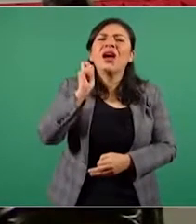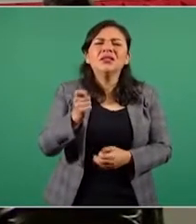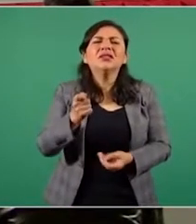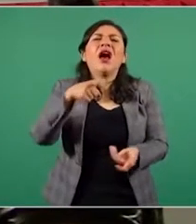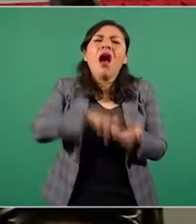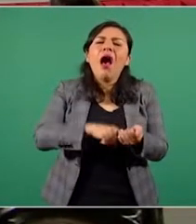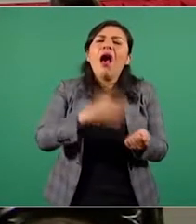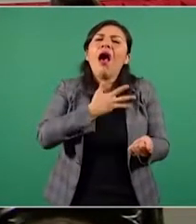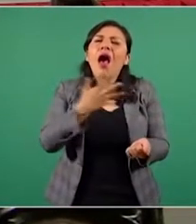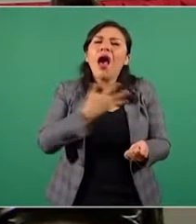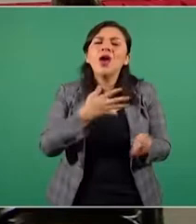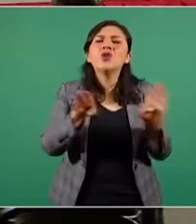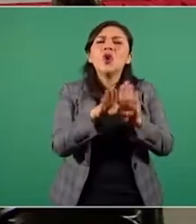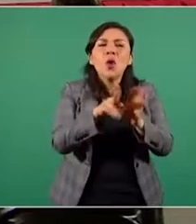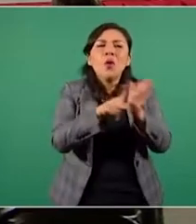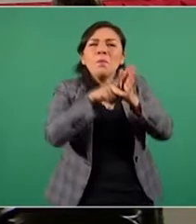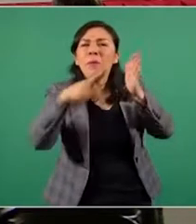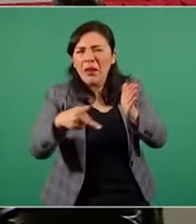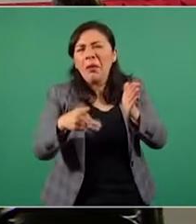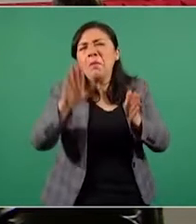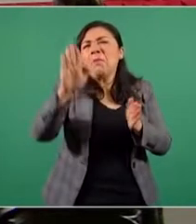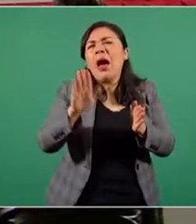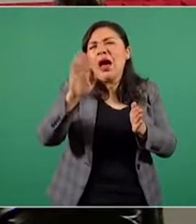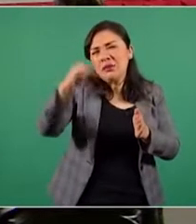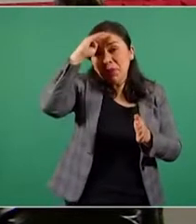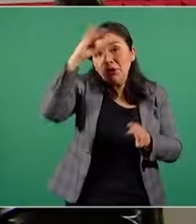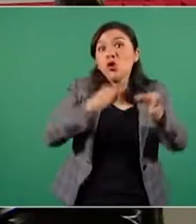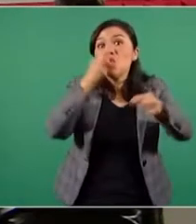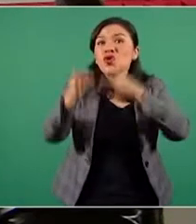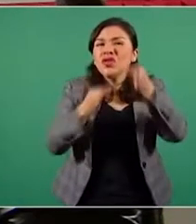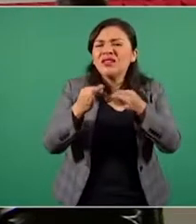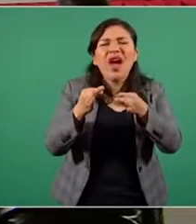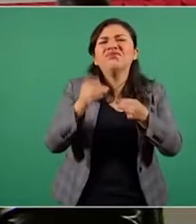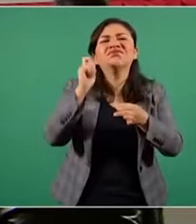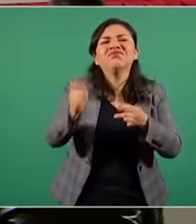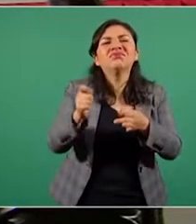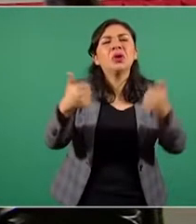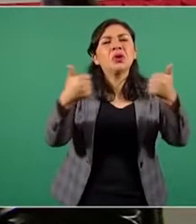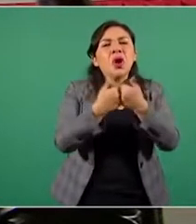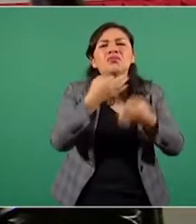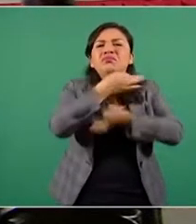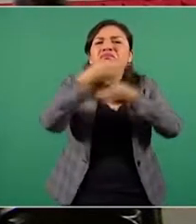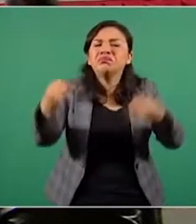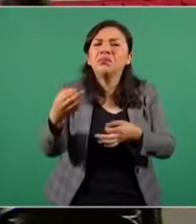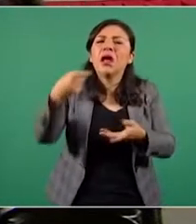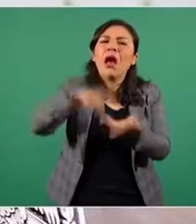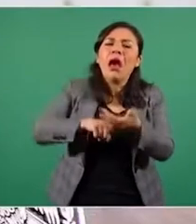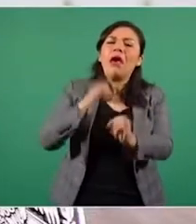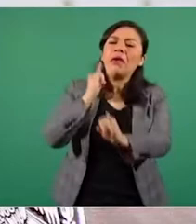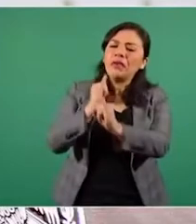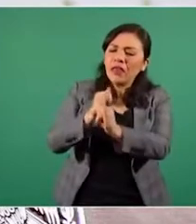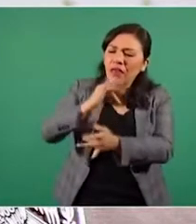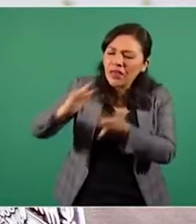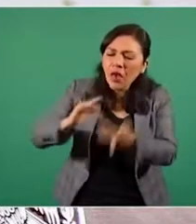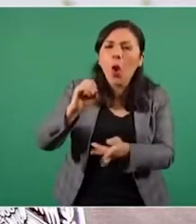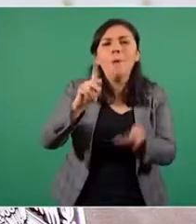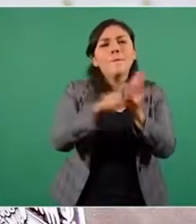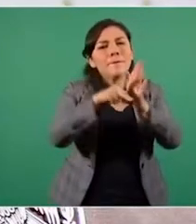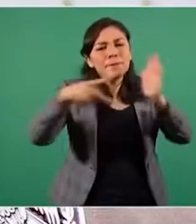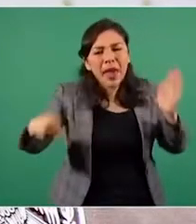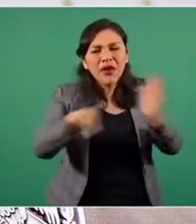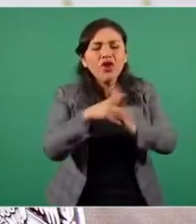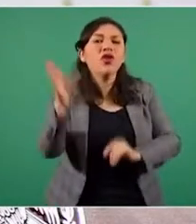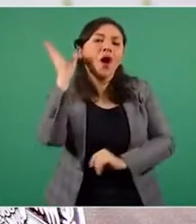periodístico que se hace pasar como noticia difundido a través de portales de noticias, prensa escrita,